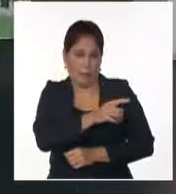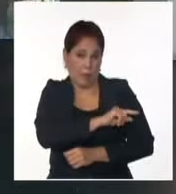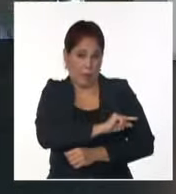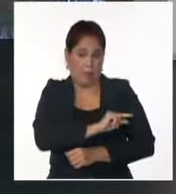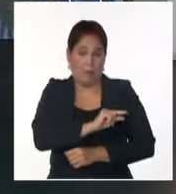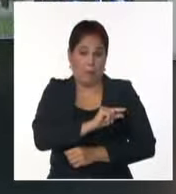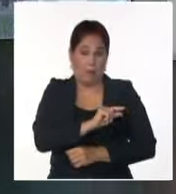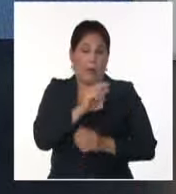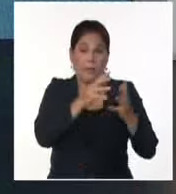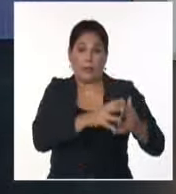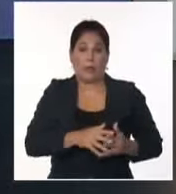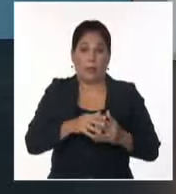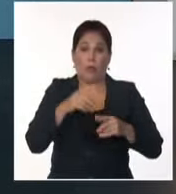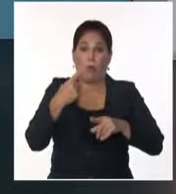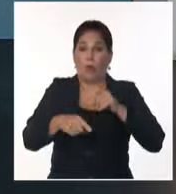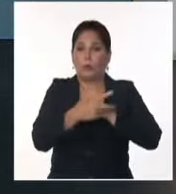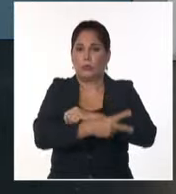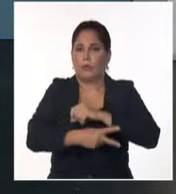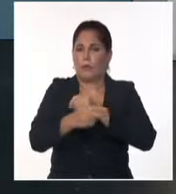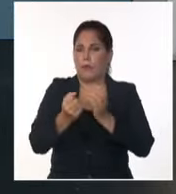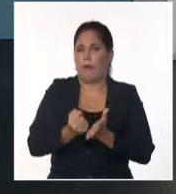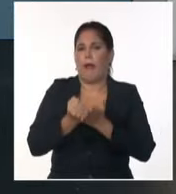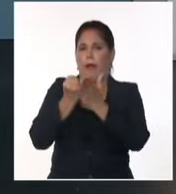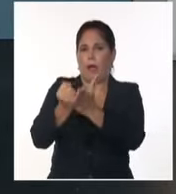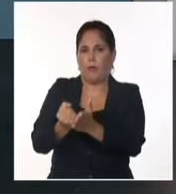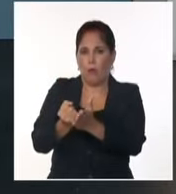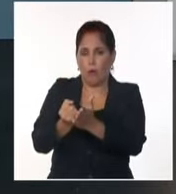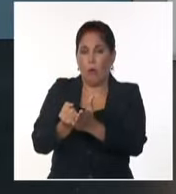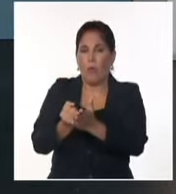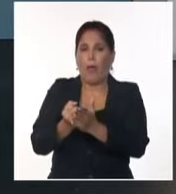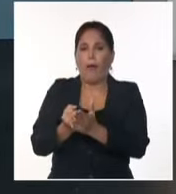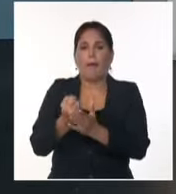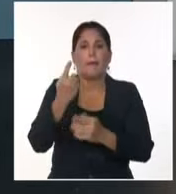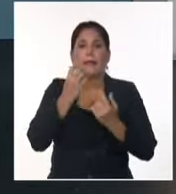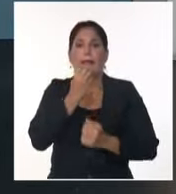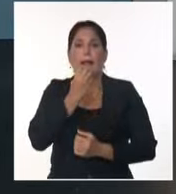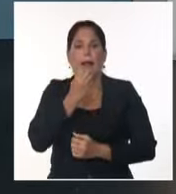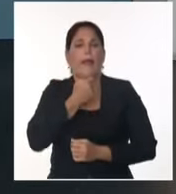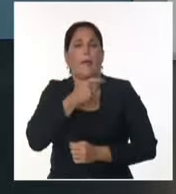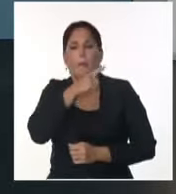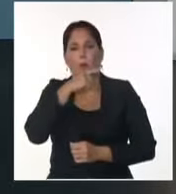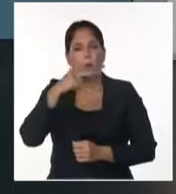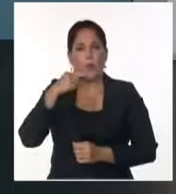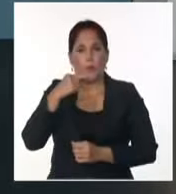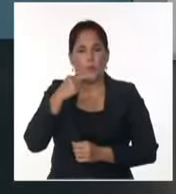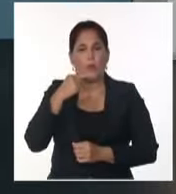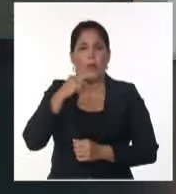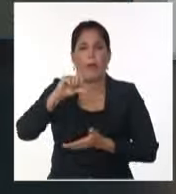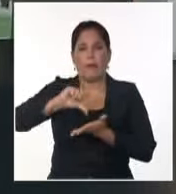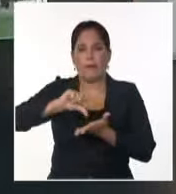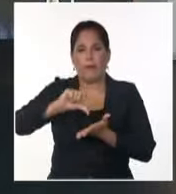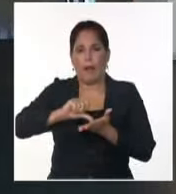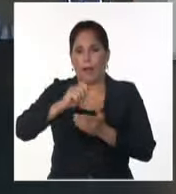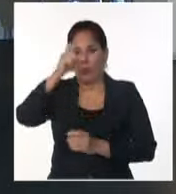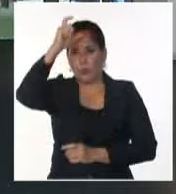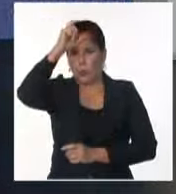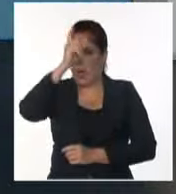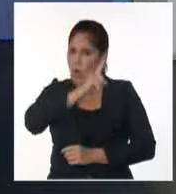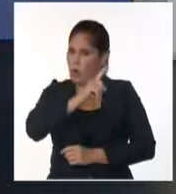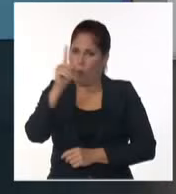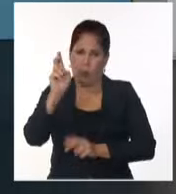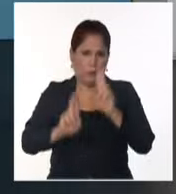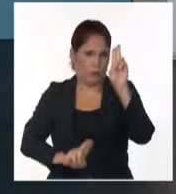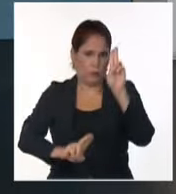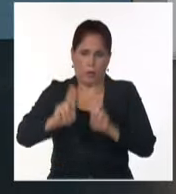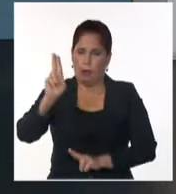Unidos y otras naciones aliadas apoyan el golpe israelí, países como Rusia, Irak y Turquía lo condenan enérgicamente.